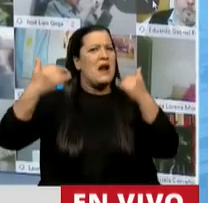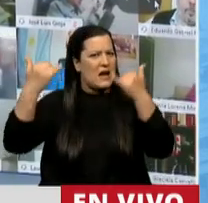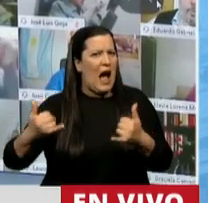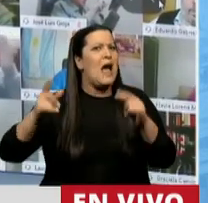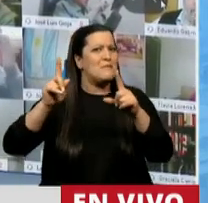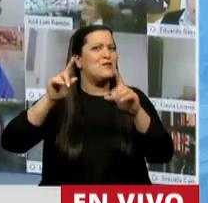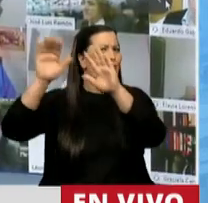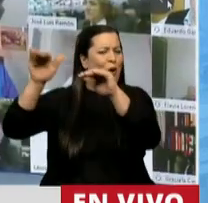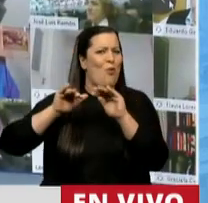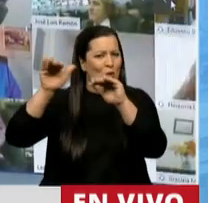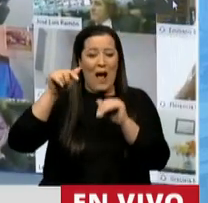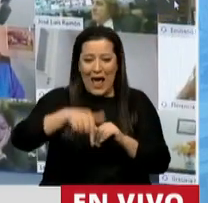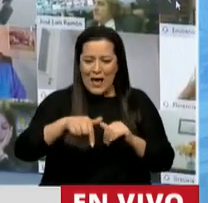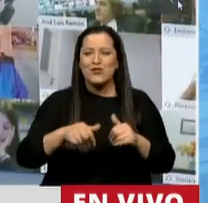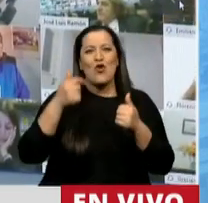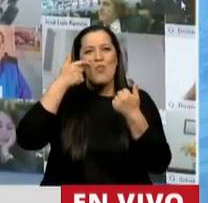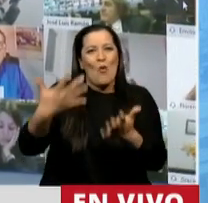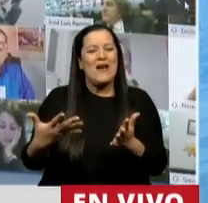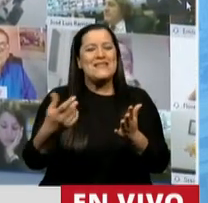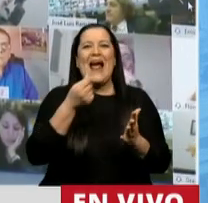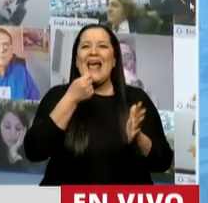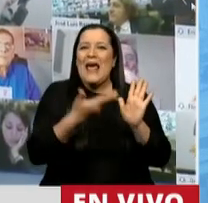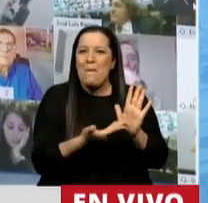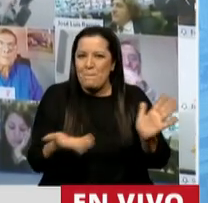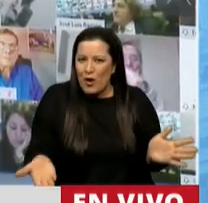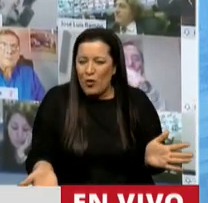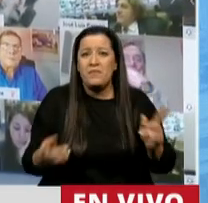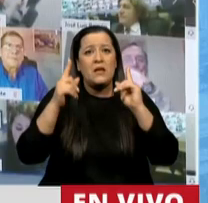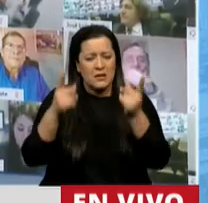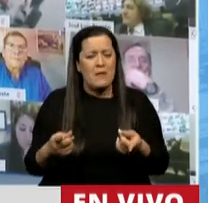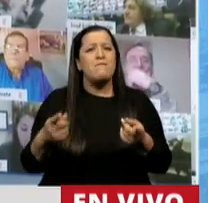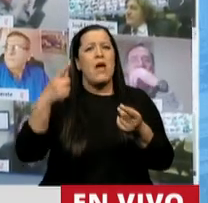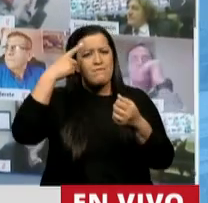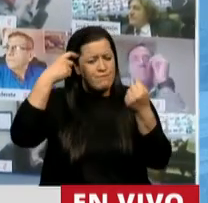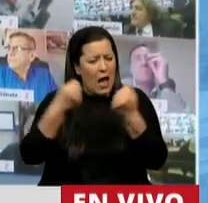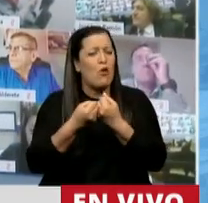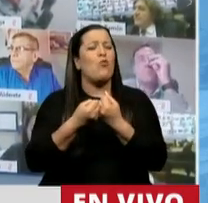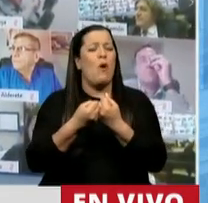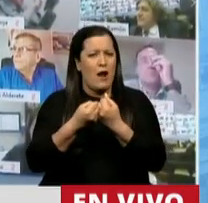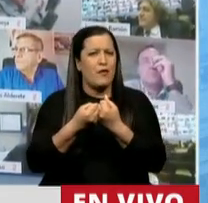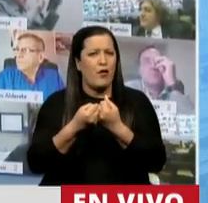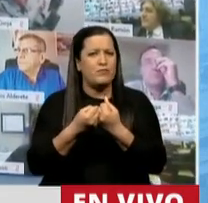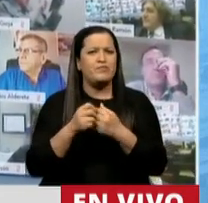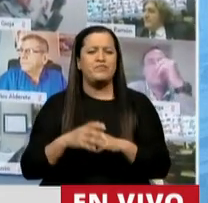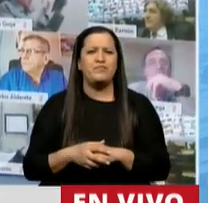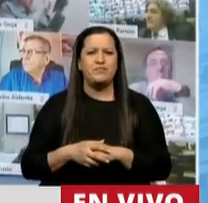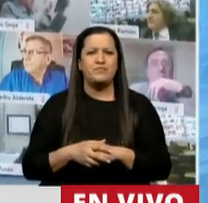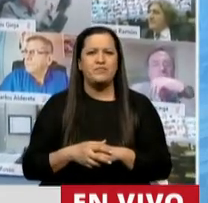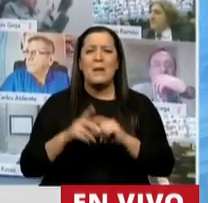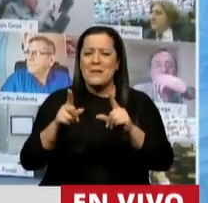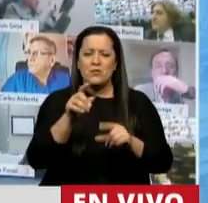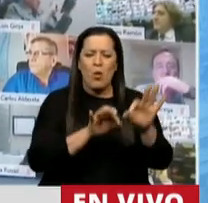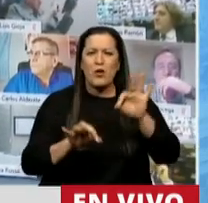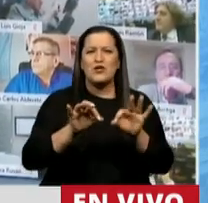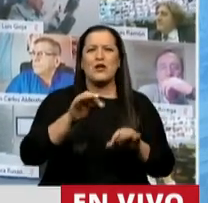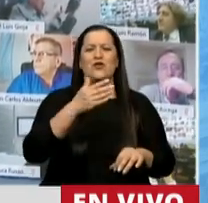punto estamos dando un ejemplo y nuevamente una coincidencia, como les decía, tanto en el proyecto